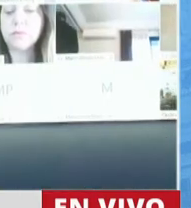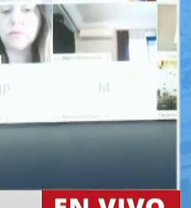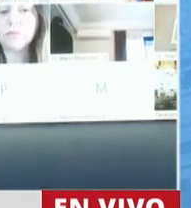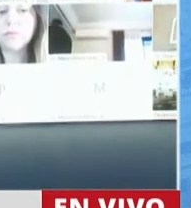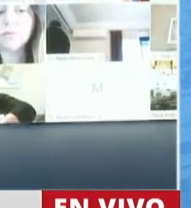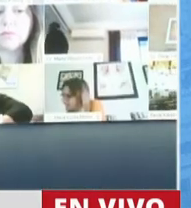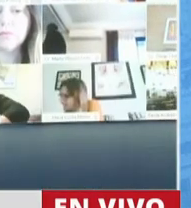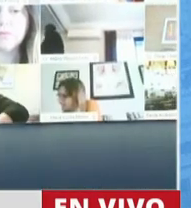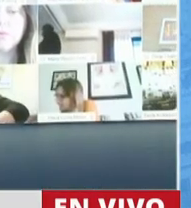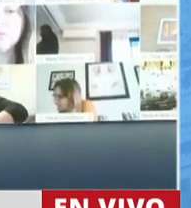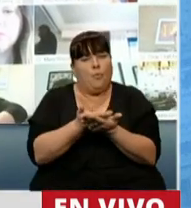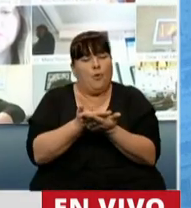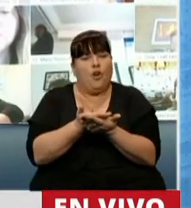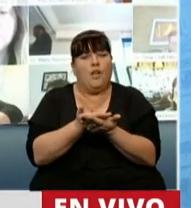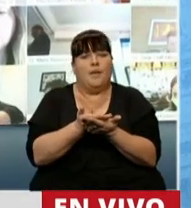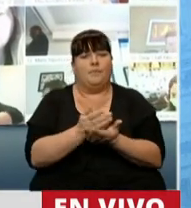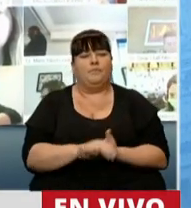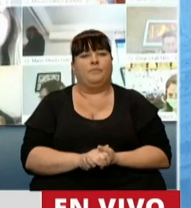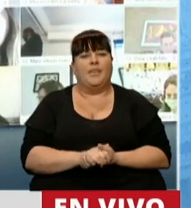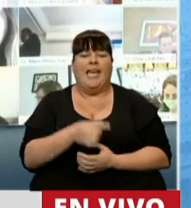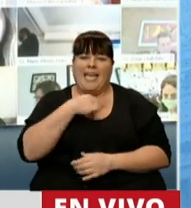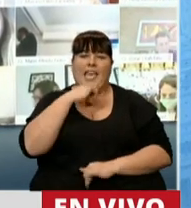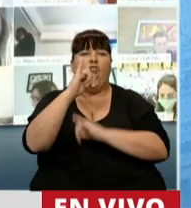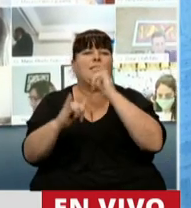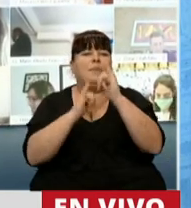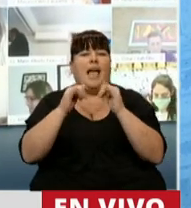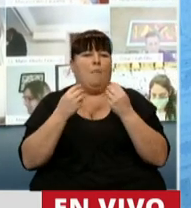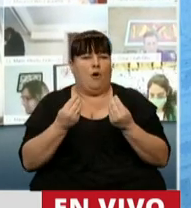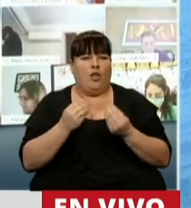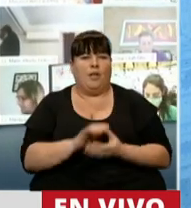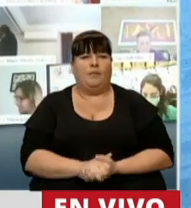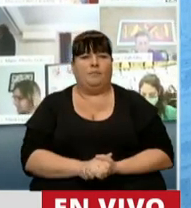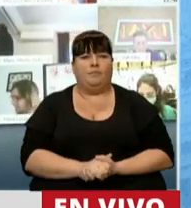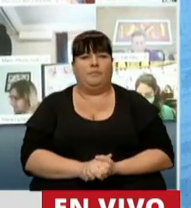Estamos proponiendo y quiero explicar las razones